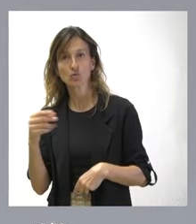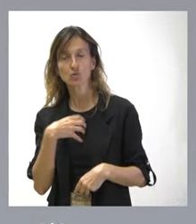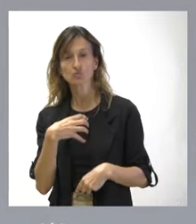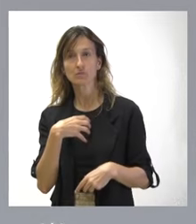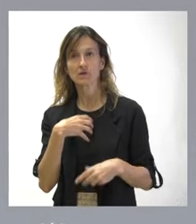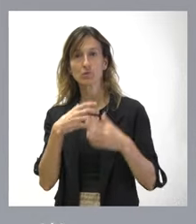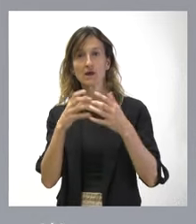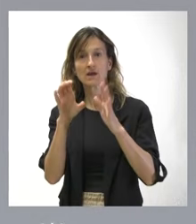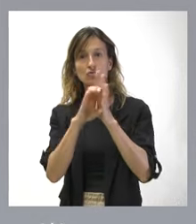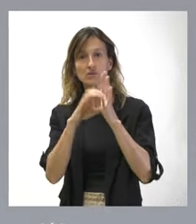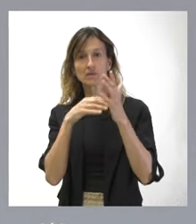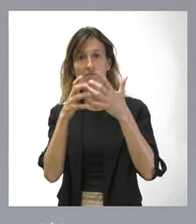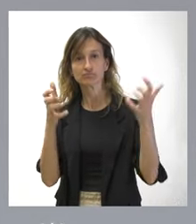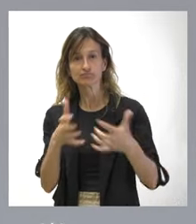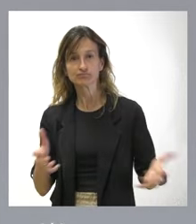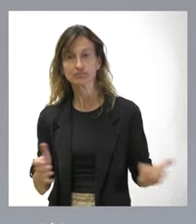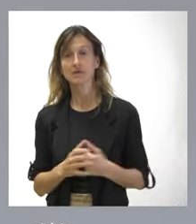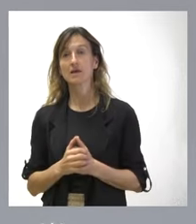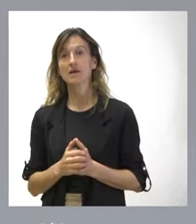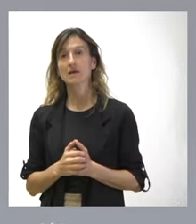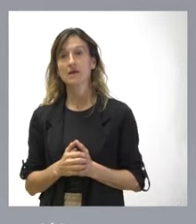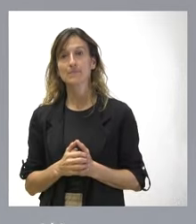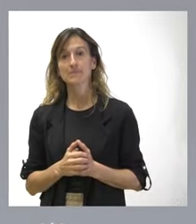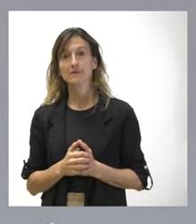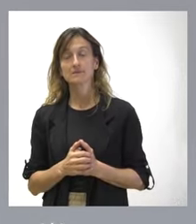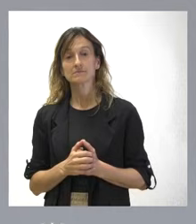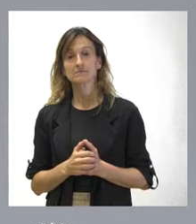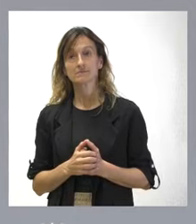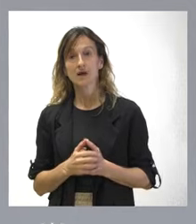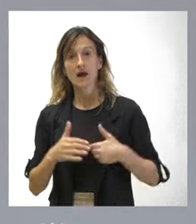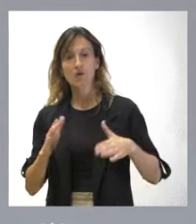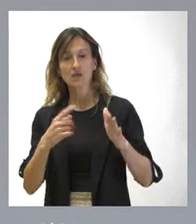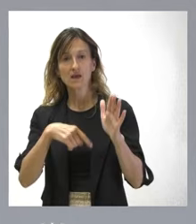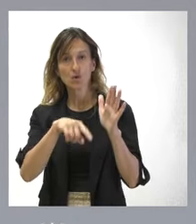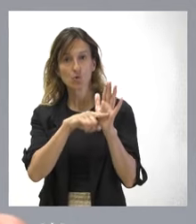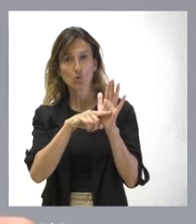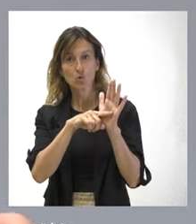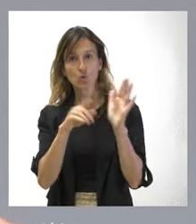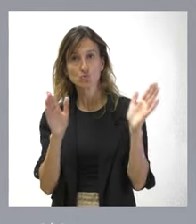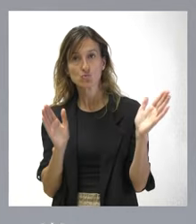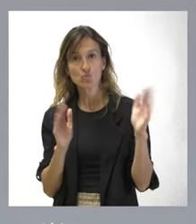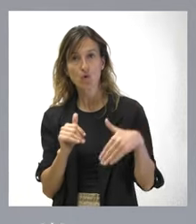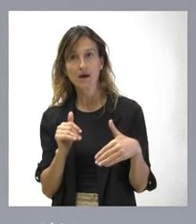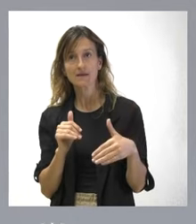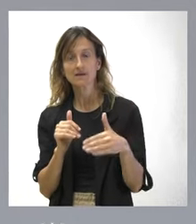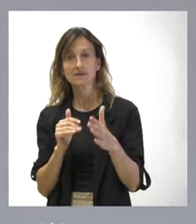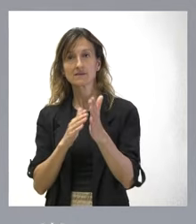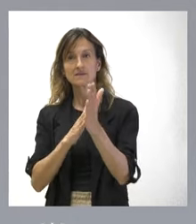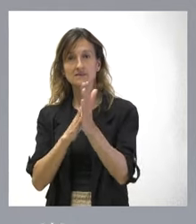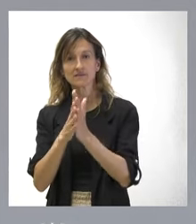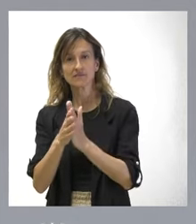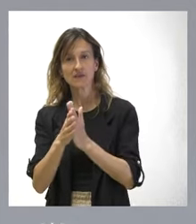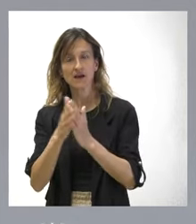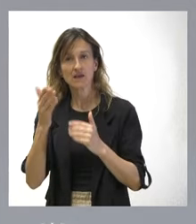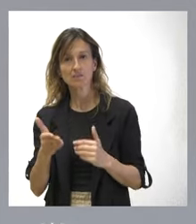interminable. ¿De acuerdo? Por lo tanto, el hecho de que no aparezca en la Constitución es un elemento muy relevante